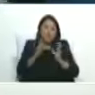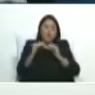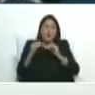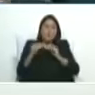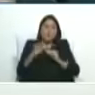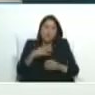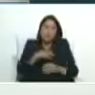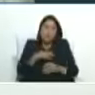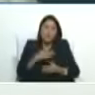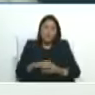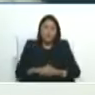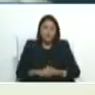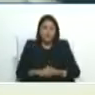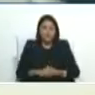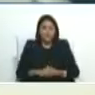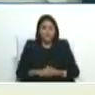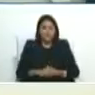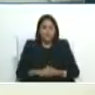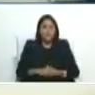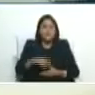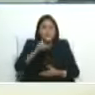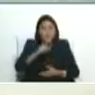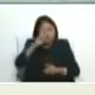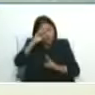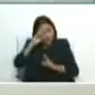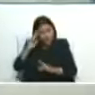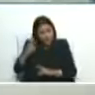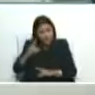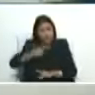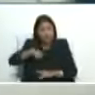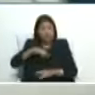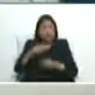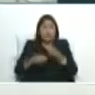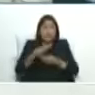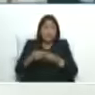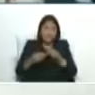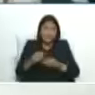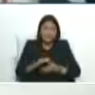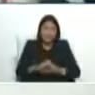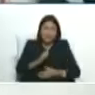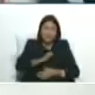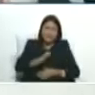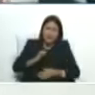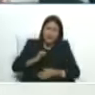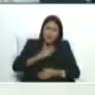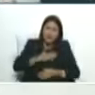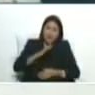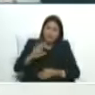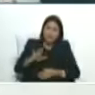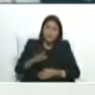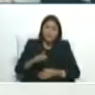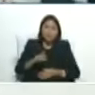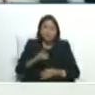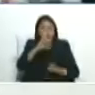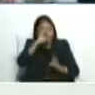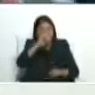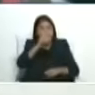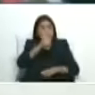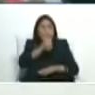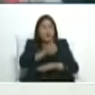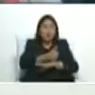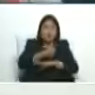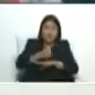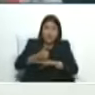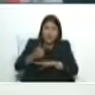porque tiene que haber respeto por lo que hicimos respeto por todas las autoridades y se